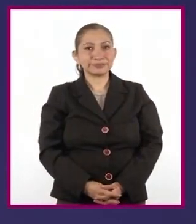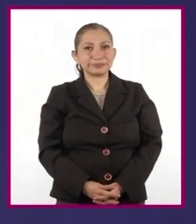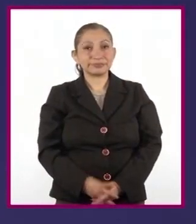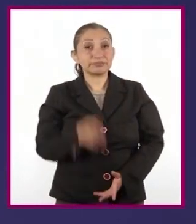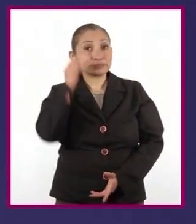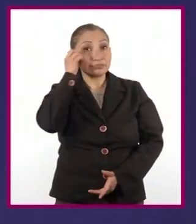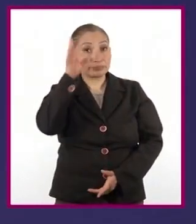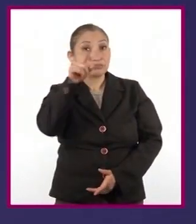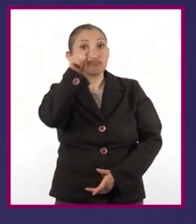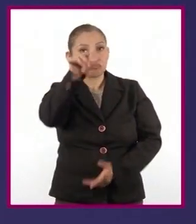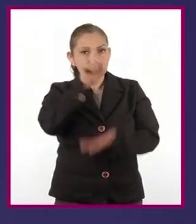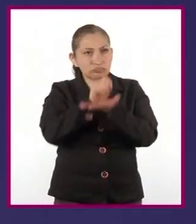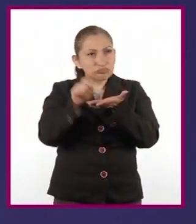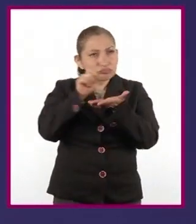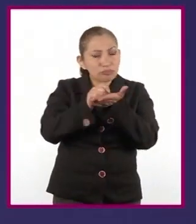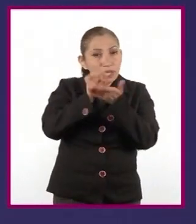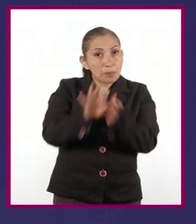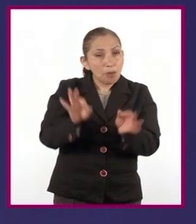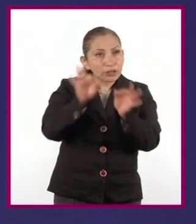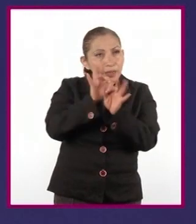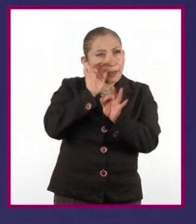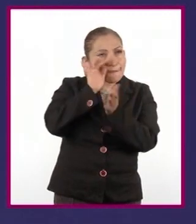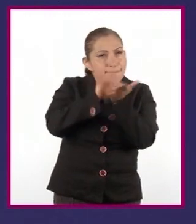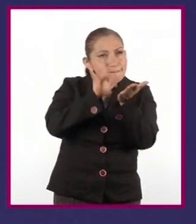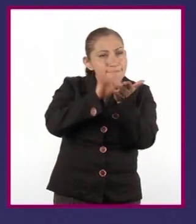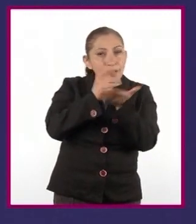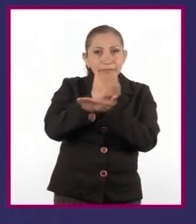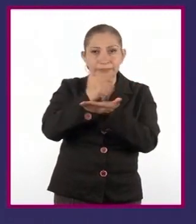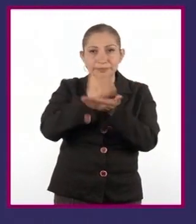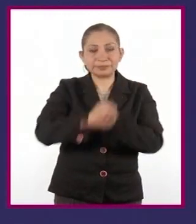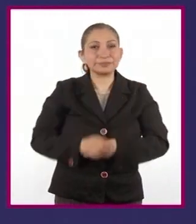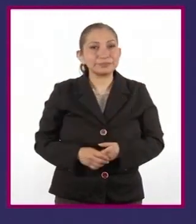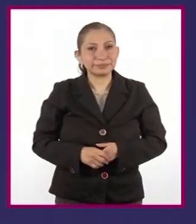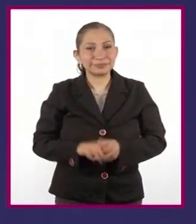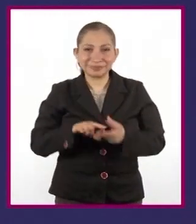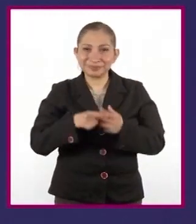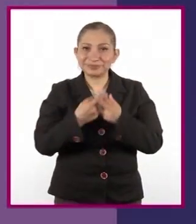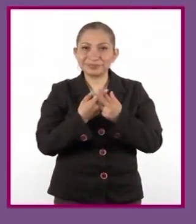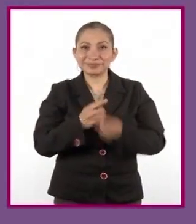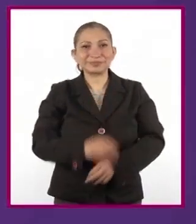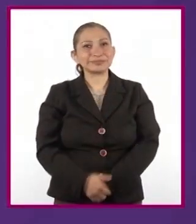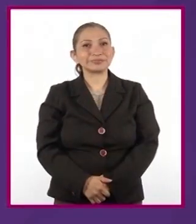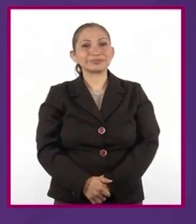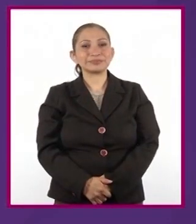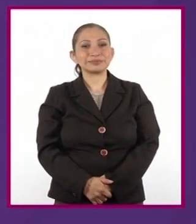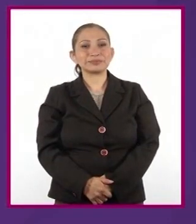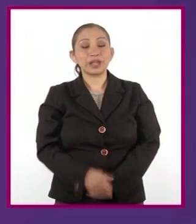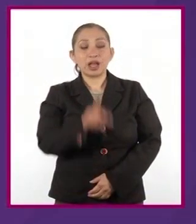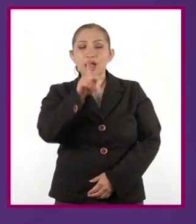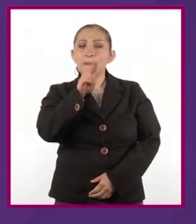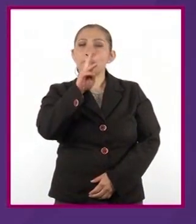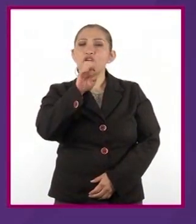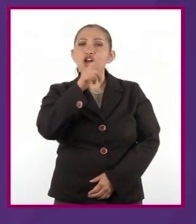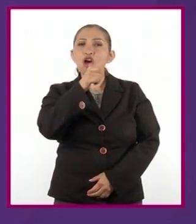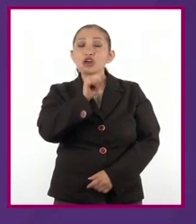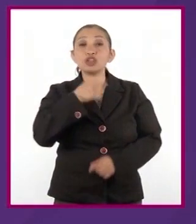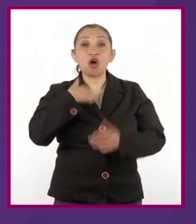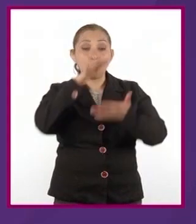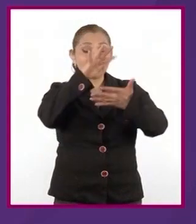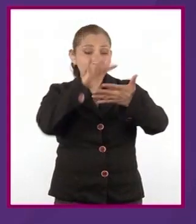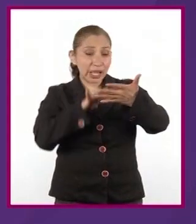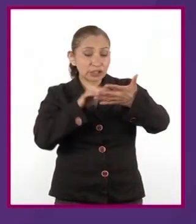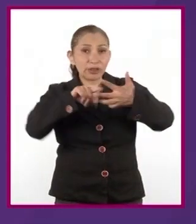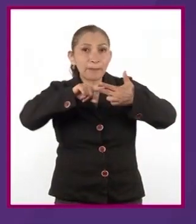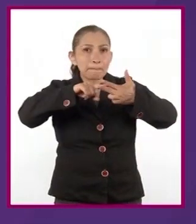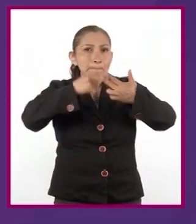No olviden ir anotando la información más importante en su cuaderno. ¡Corre video! Los prólogos y textos introductorios